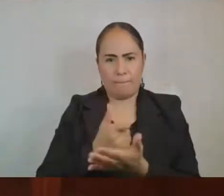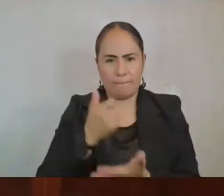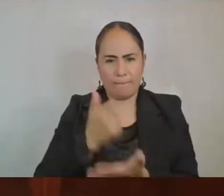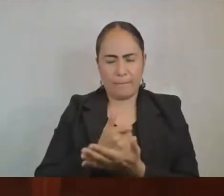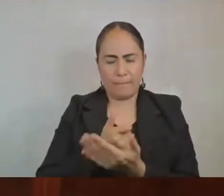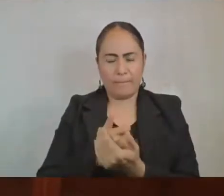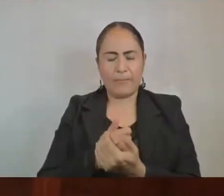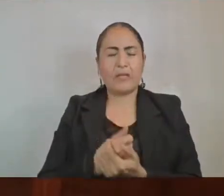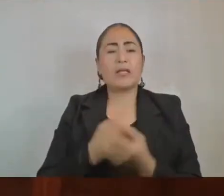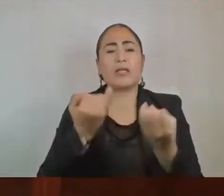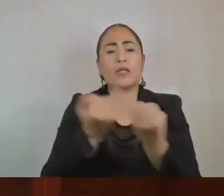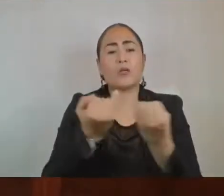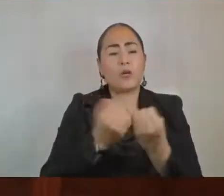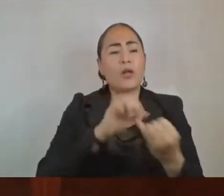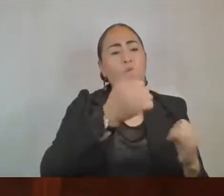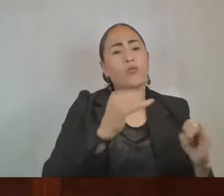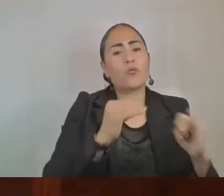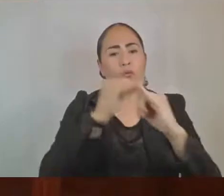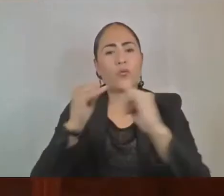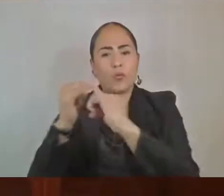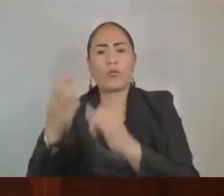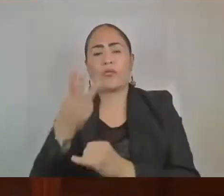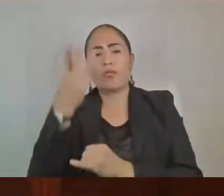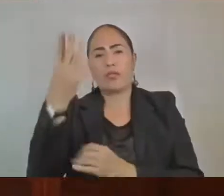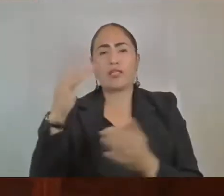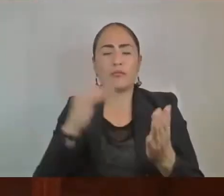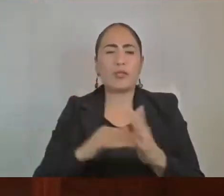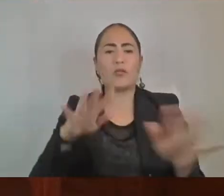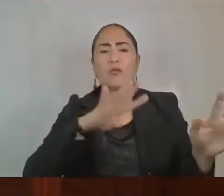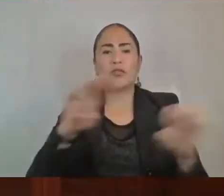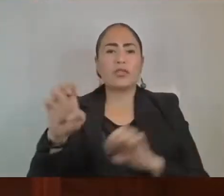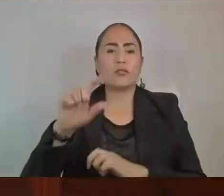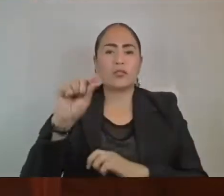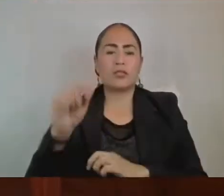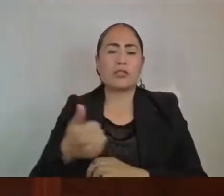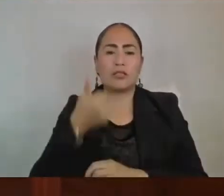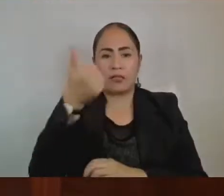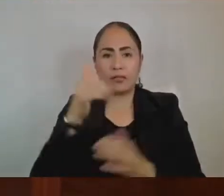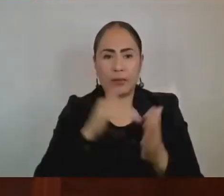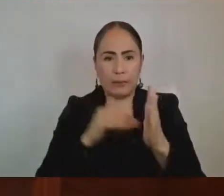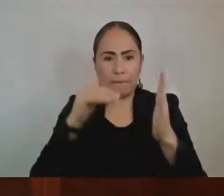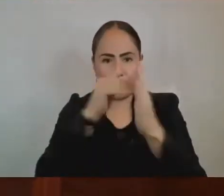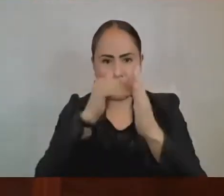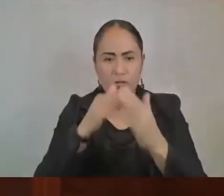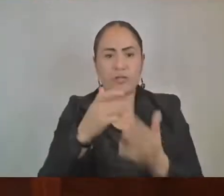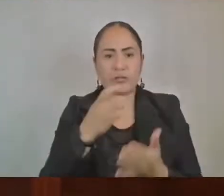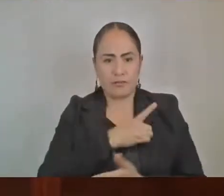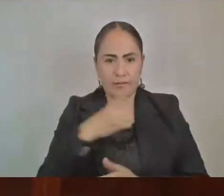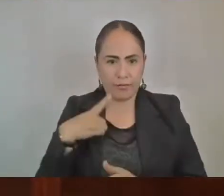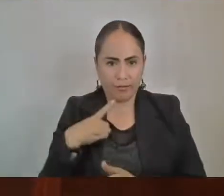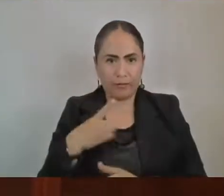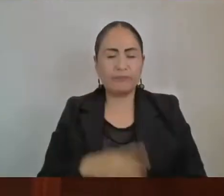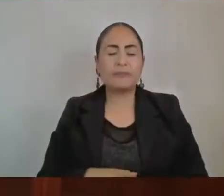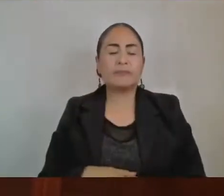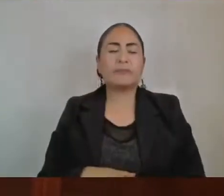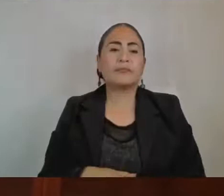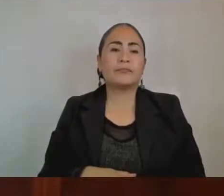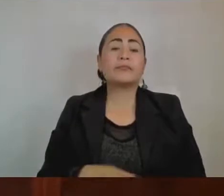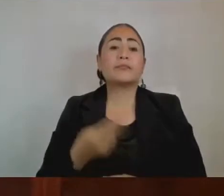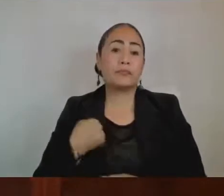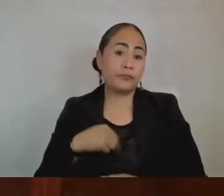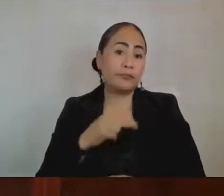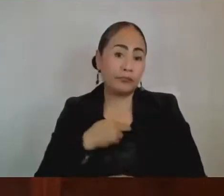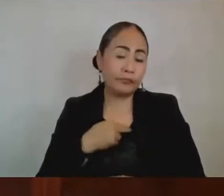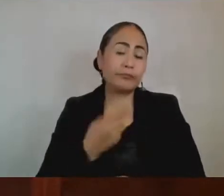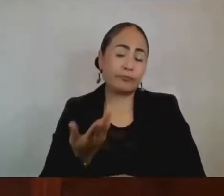estatales por un monto de 3 mil 976 millones. Para finalizar, tenemos la obligación de manifestar